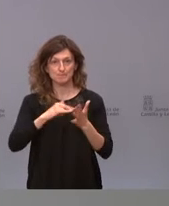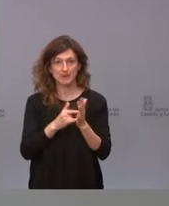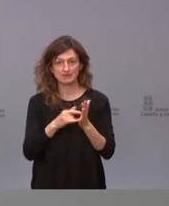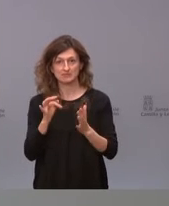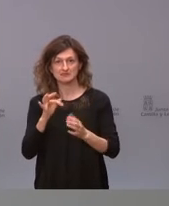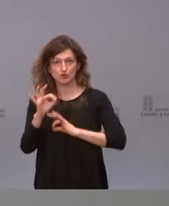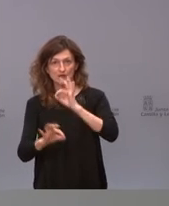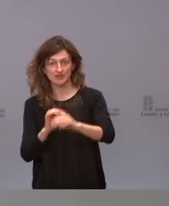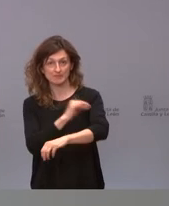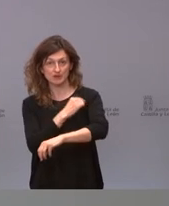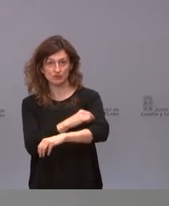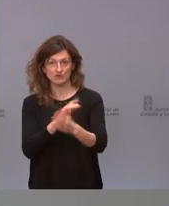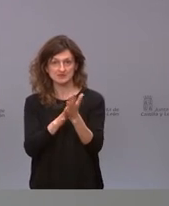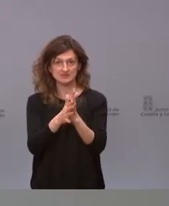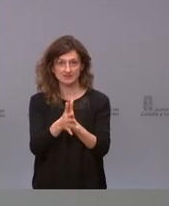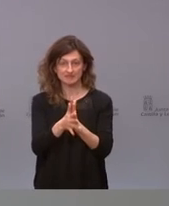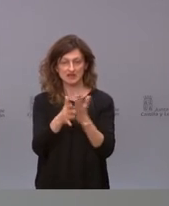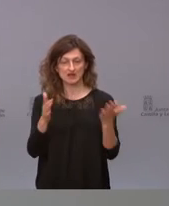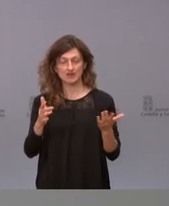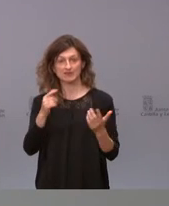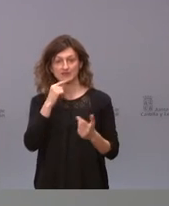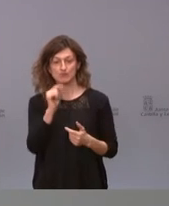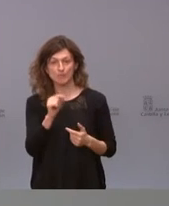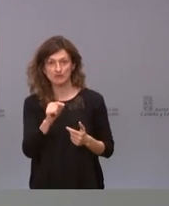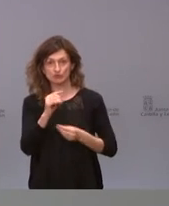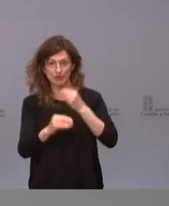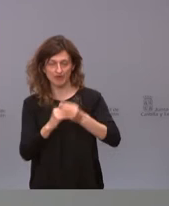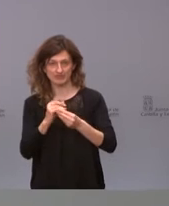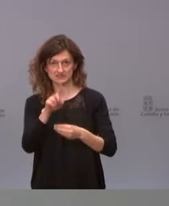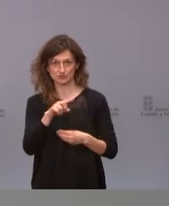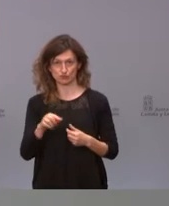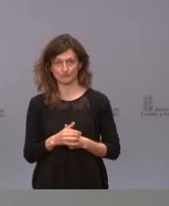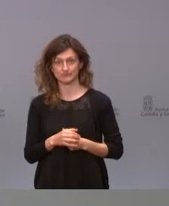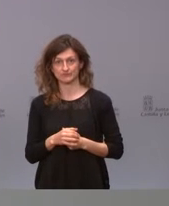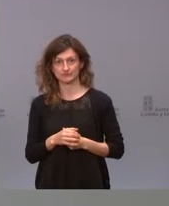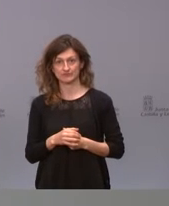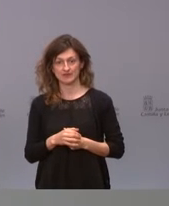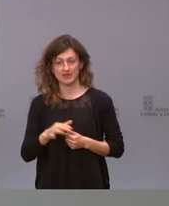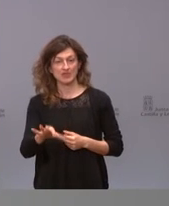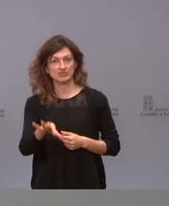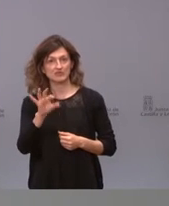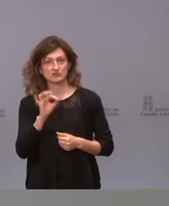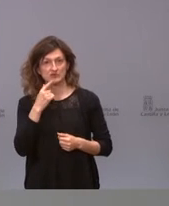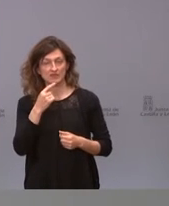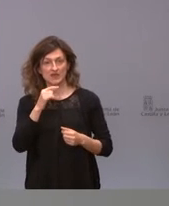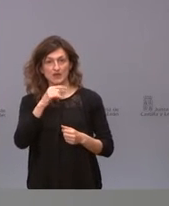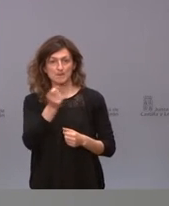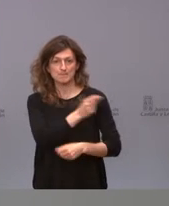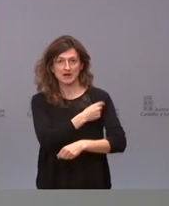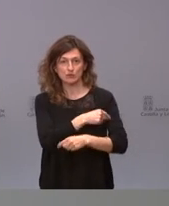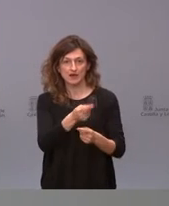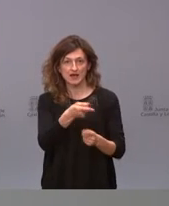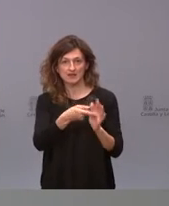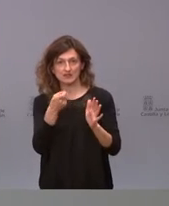vacunación significa ir estableciendo en qué momento se hace. En ningún momento la toma de decisiones era quitar una vacuna poner